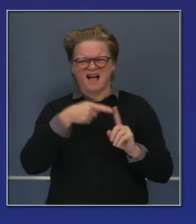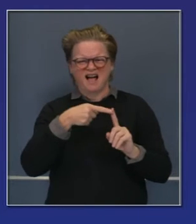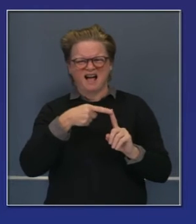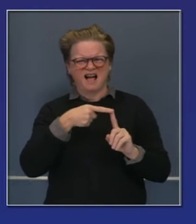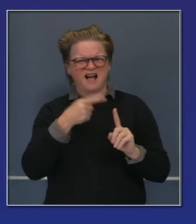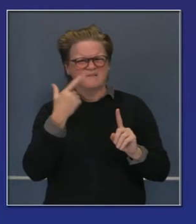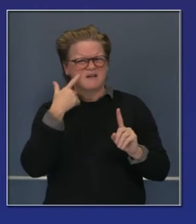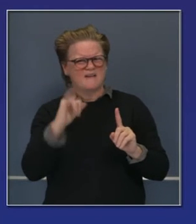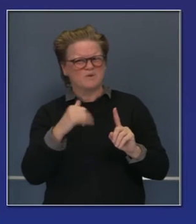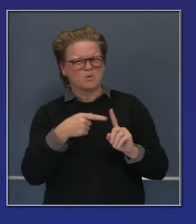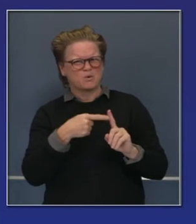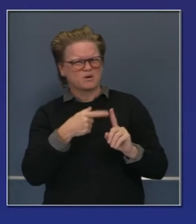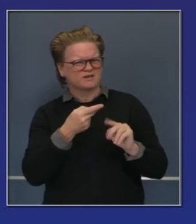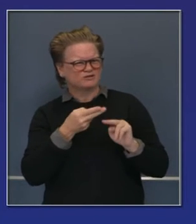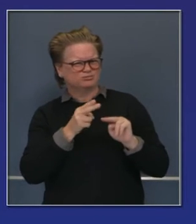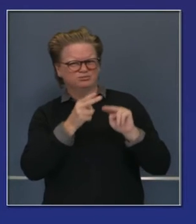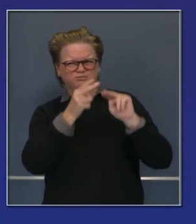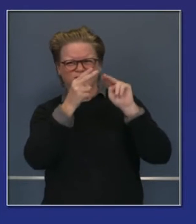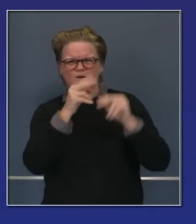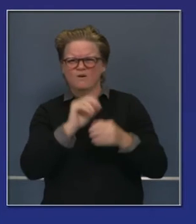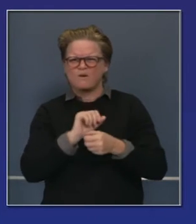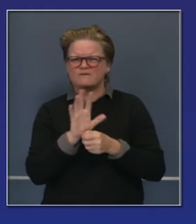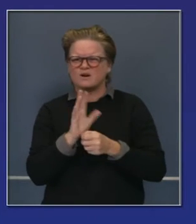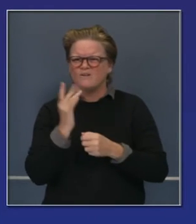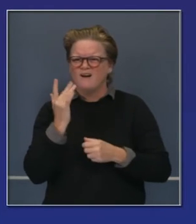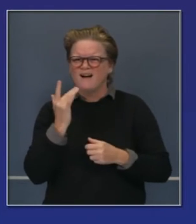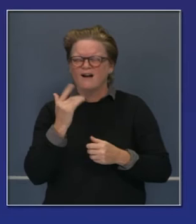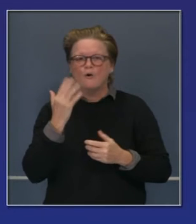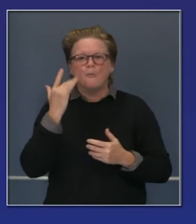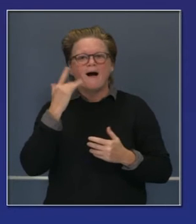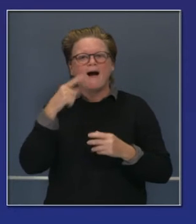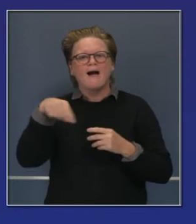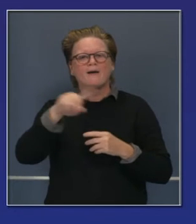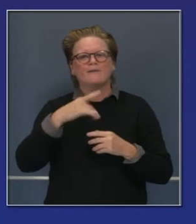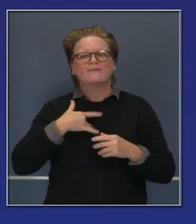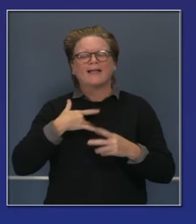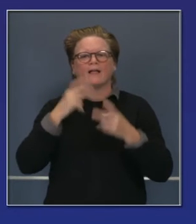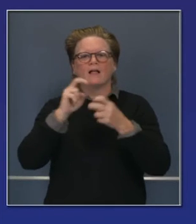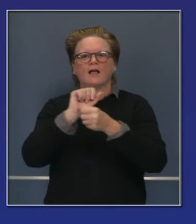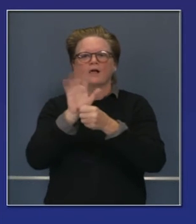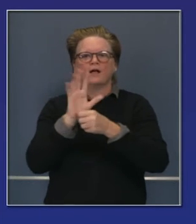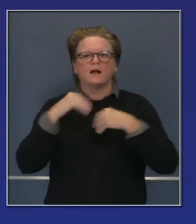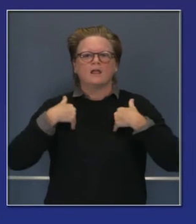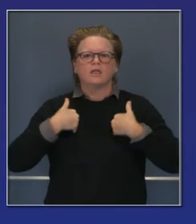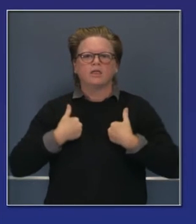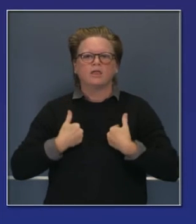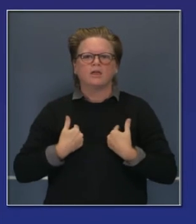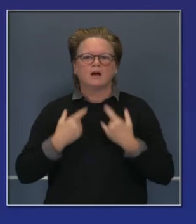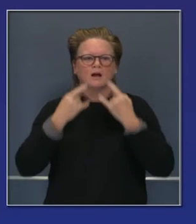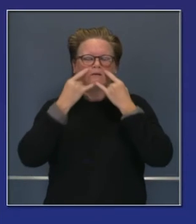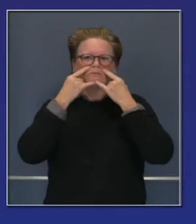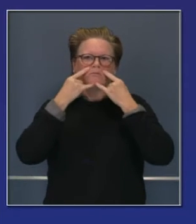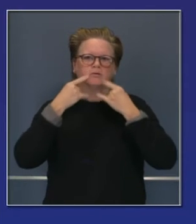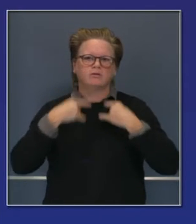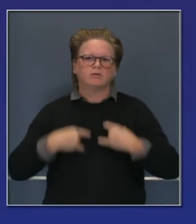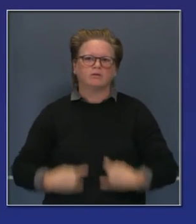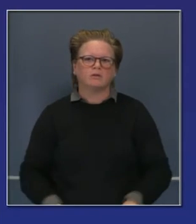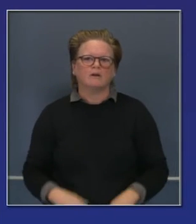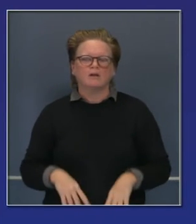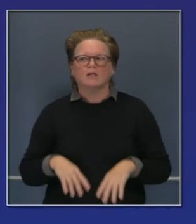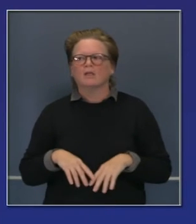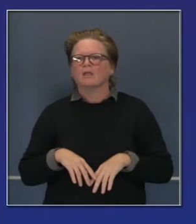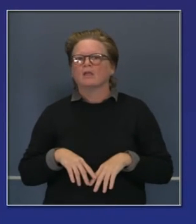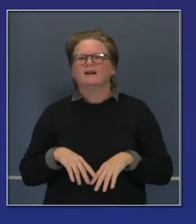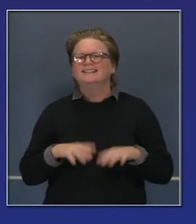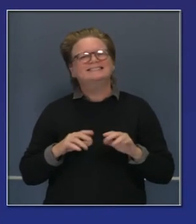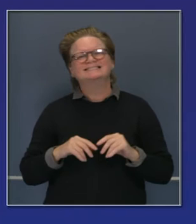es por razones obvias. La gente está bajando la guardia. Se están quitando la mascarilla. Se están reuniendo fuera de sus casas,